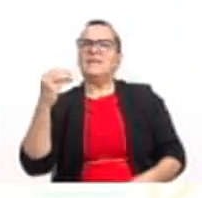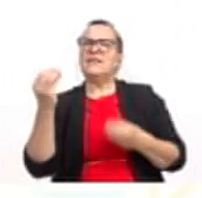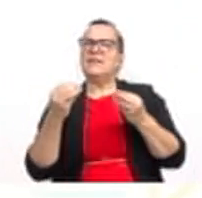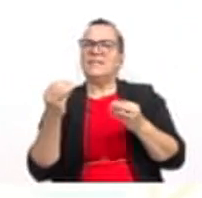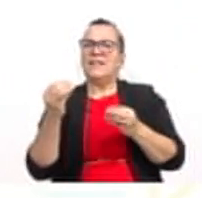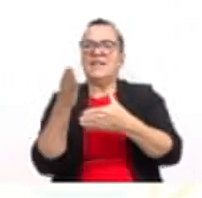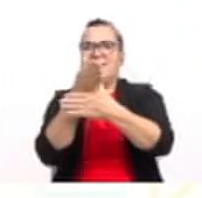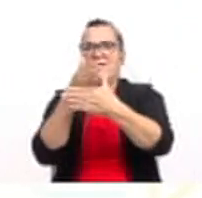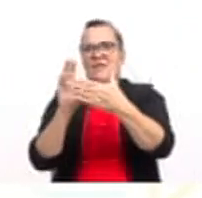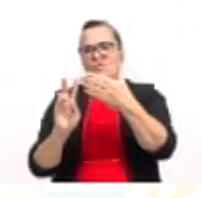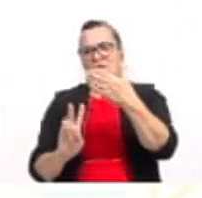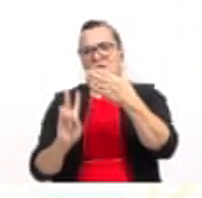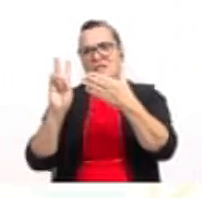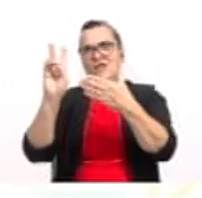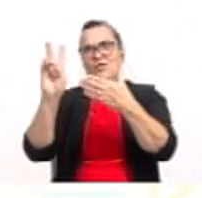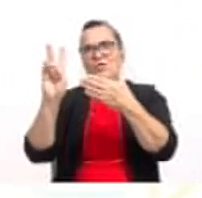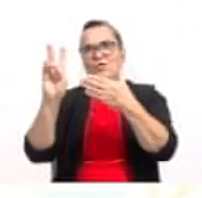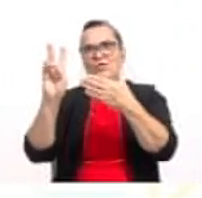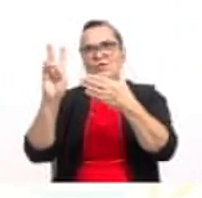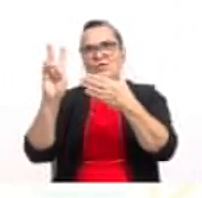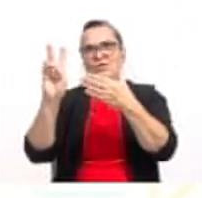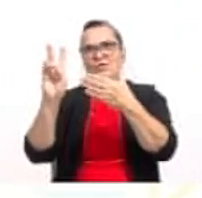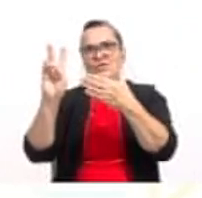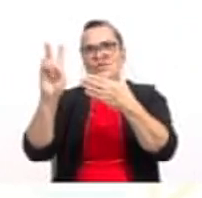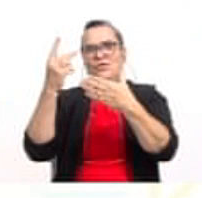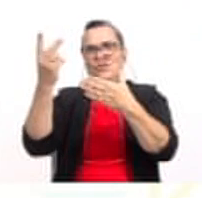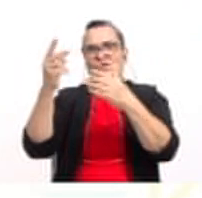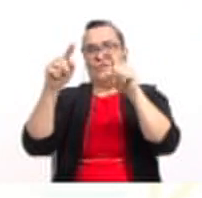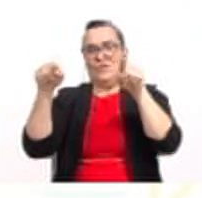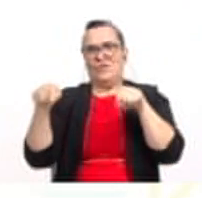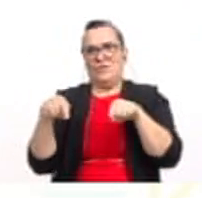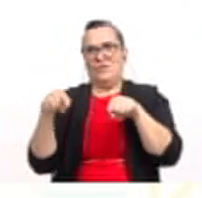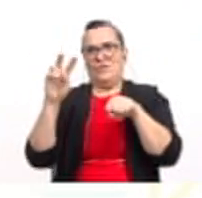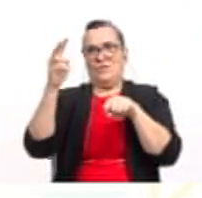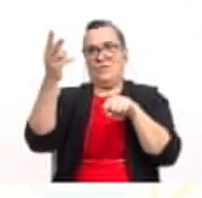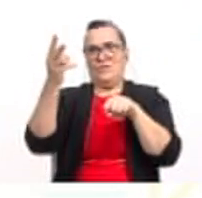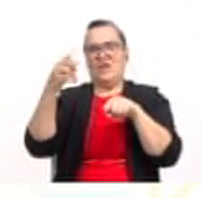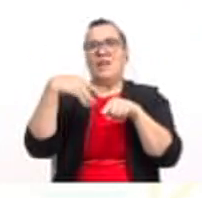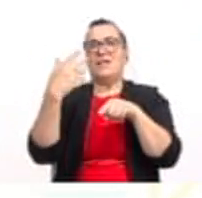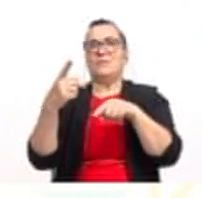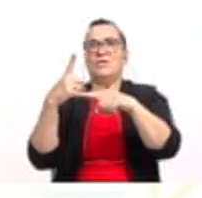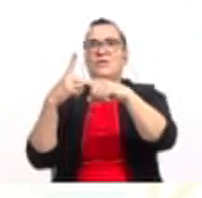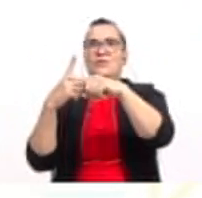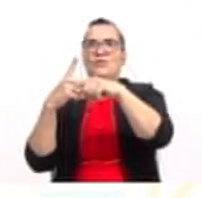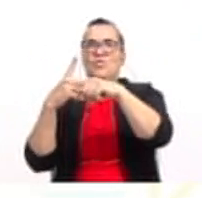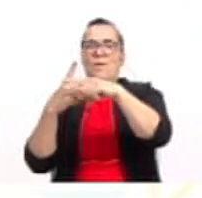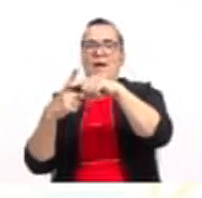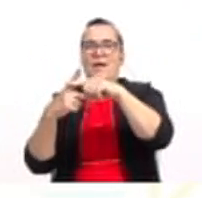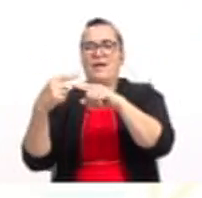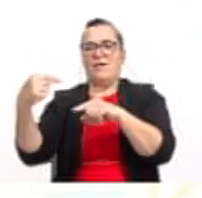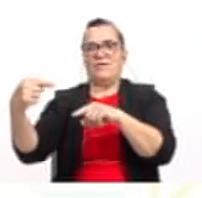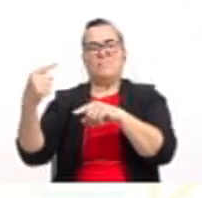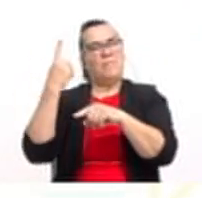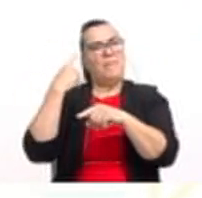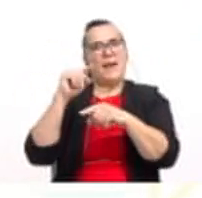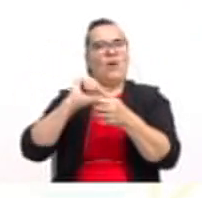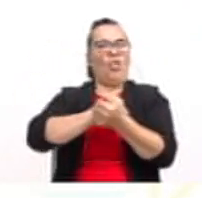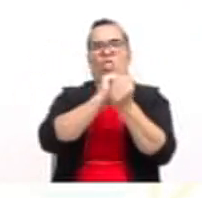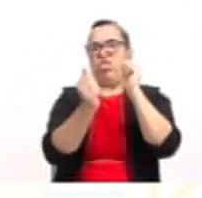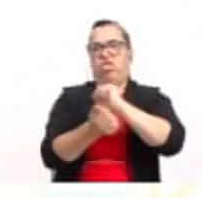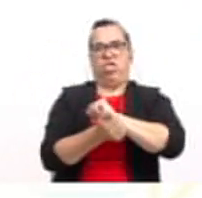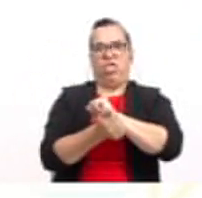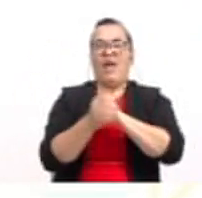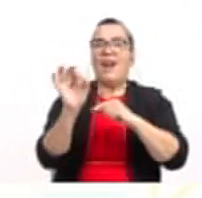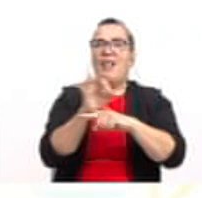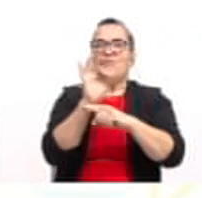dividir por 2 y lo vamos a elevar al cuadrado. Y luego lo vamos a sumar y restar para no alterar la función cuadrática.